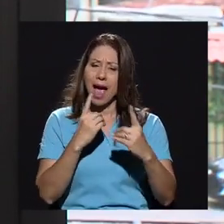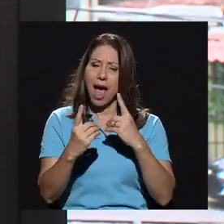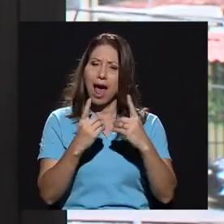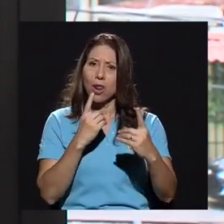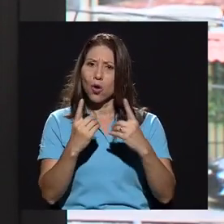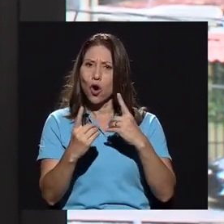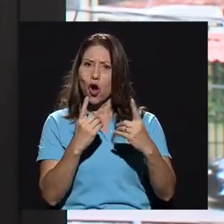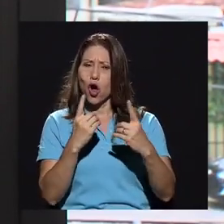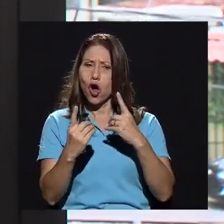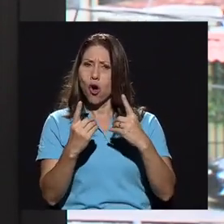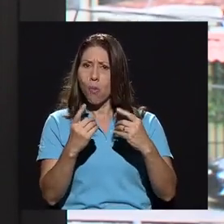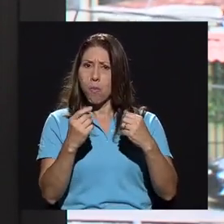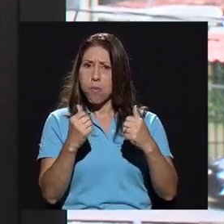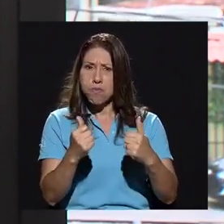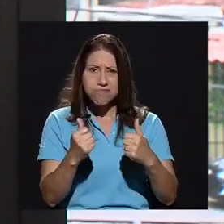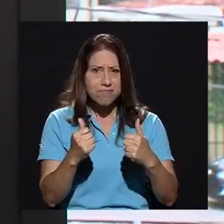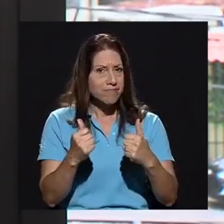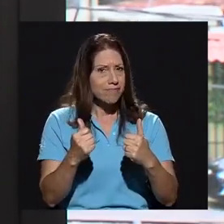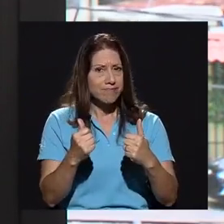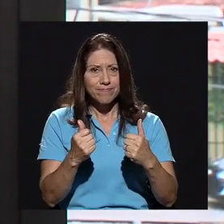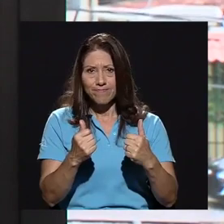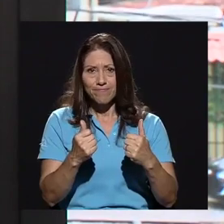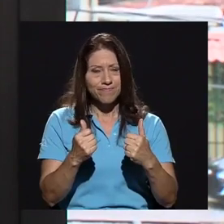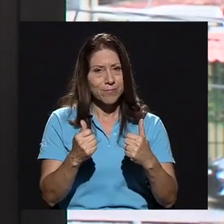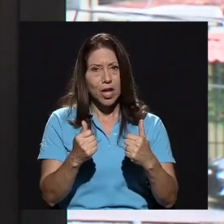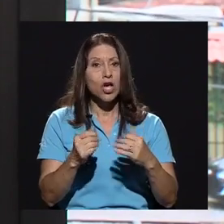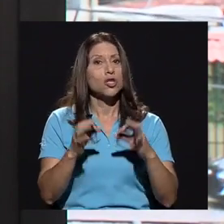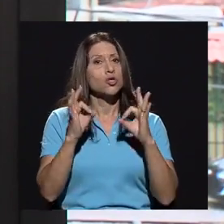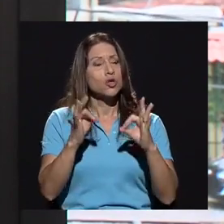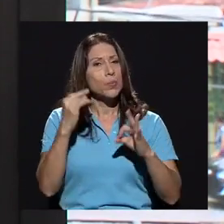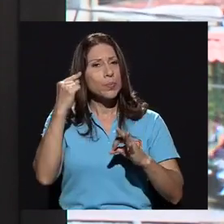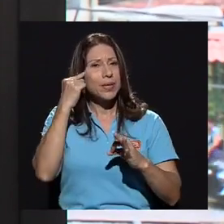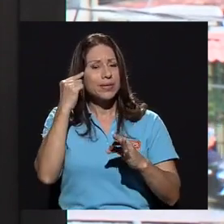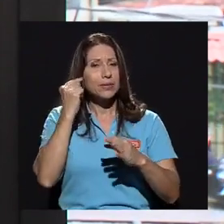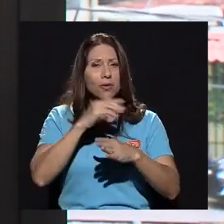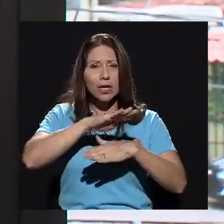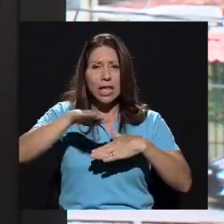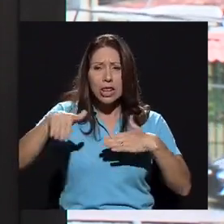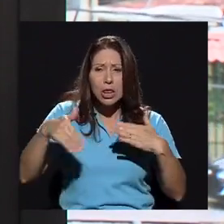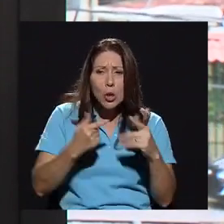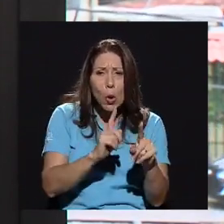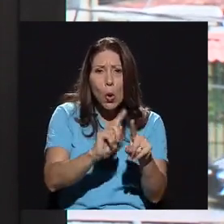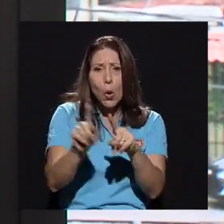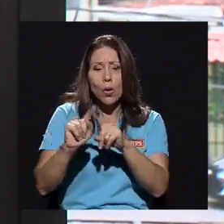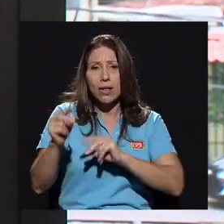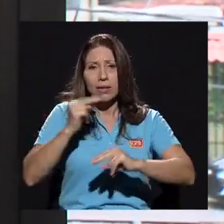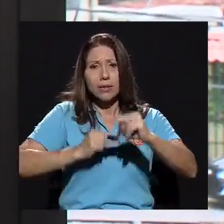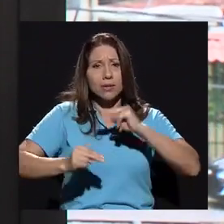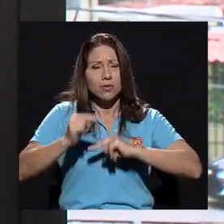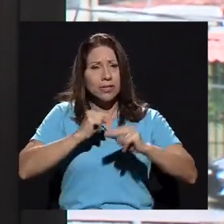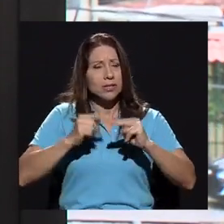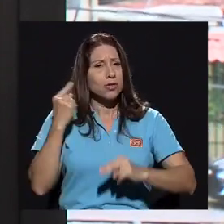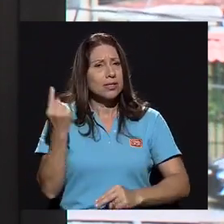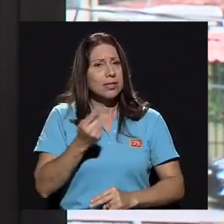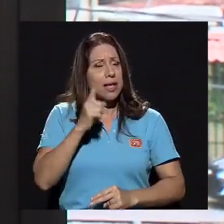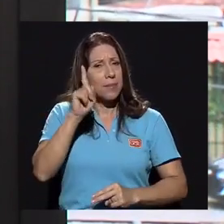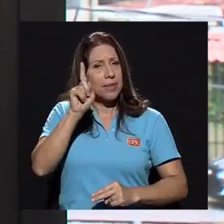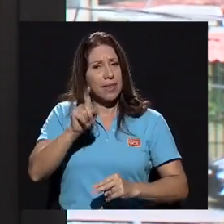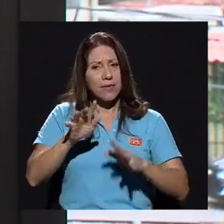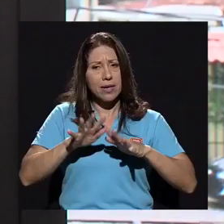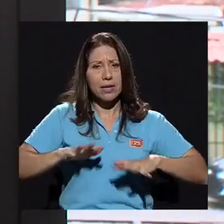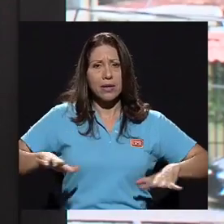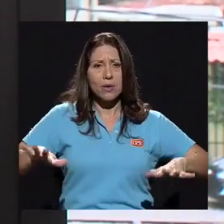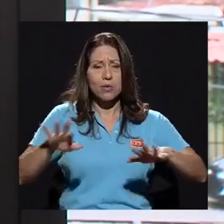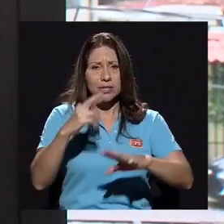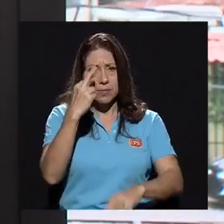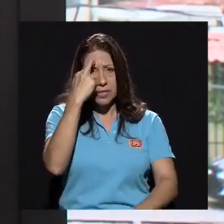ha sido el mejor. Pienso que en negociación siempre debe reinar un clima de